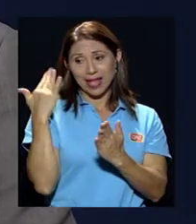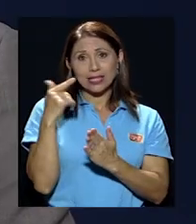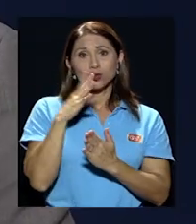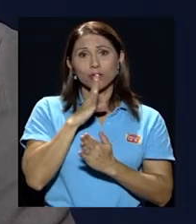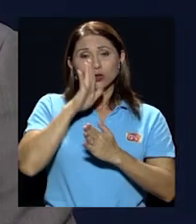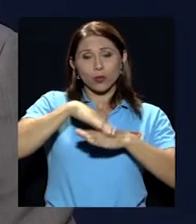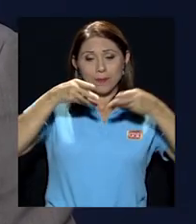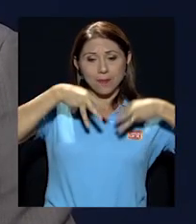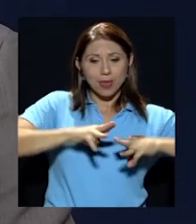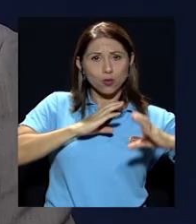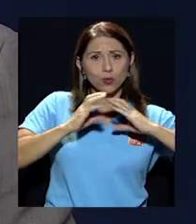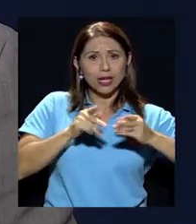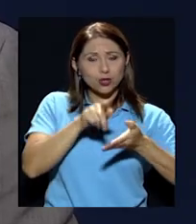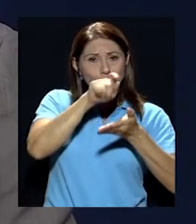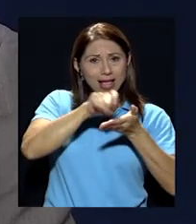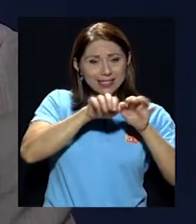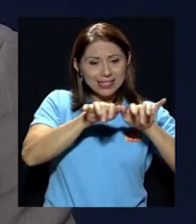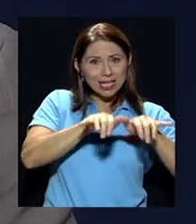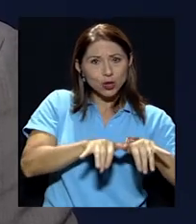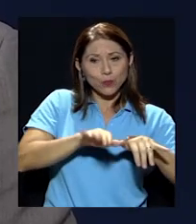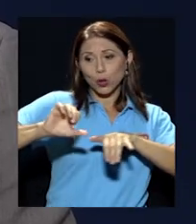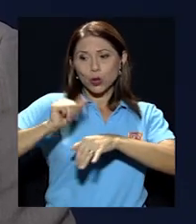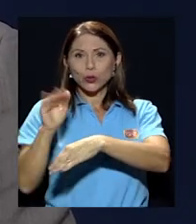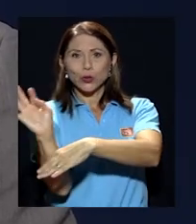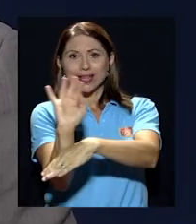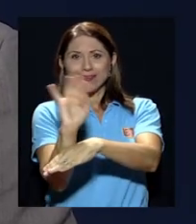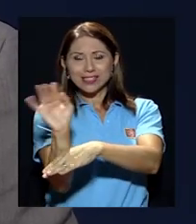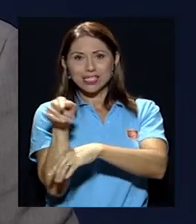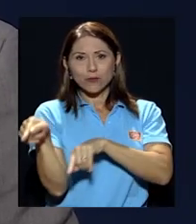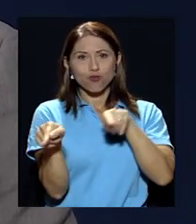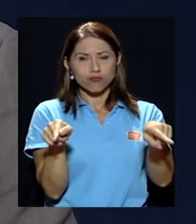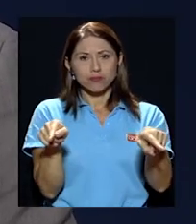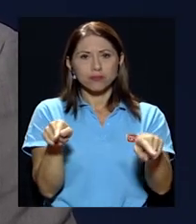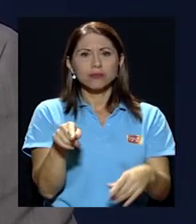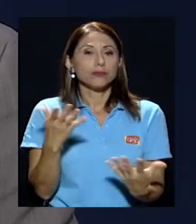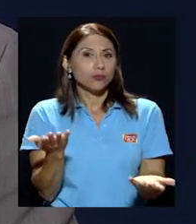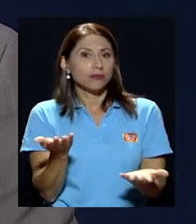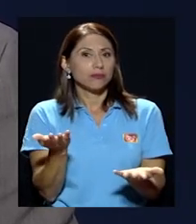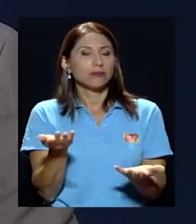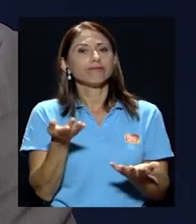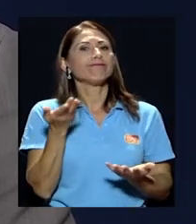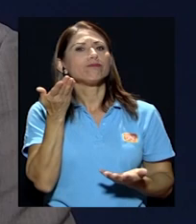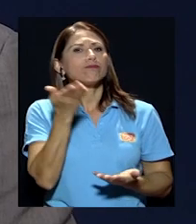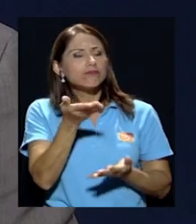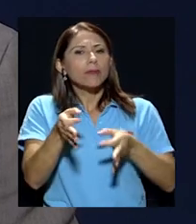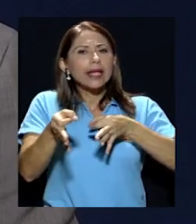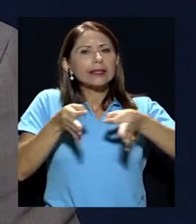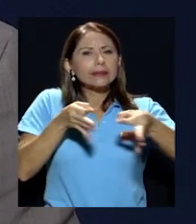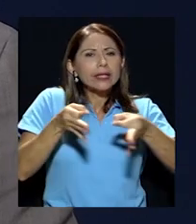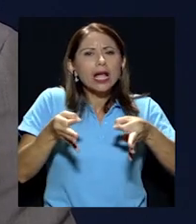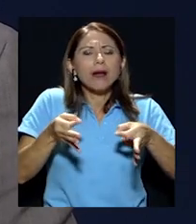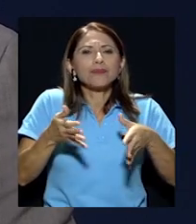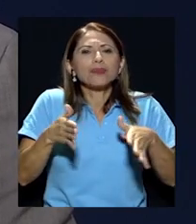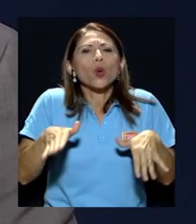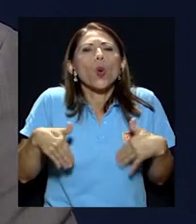escrito y un medio de comunicación televisivo donde usted de algún modo explica cómo han sido